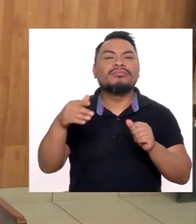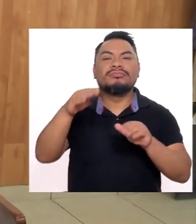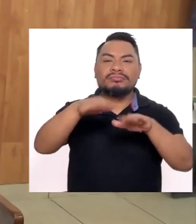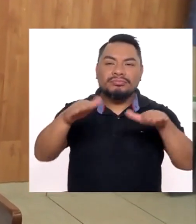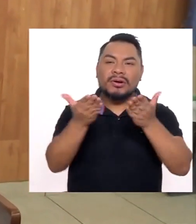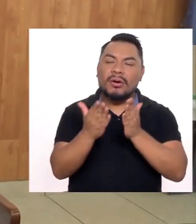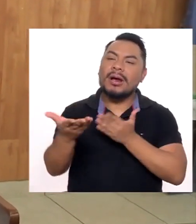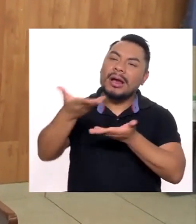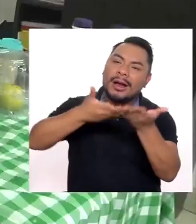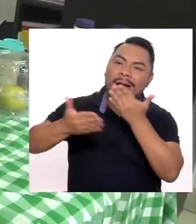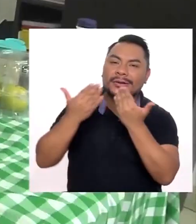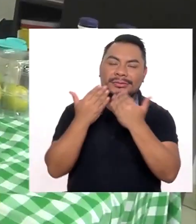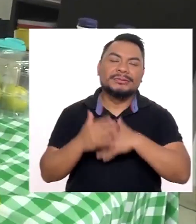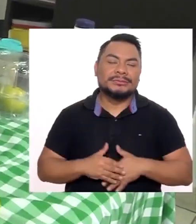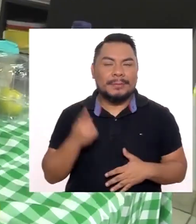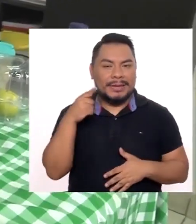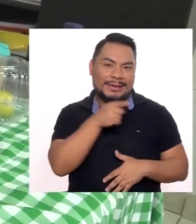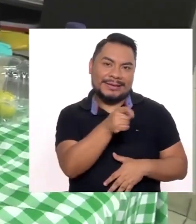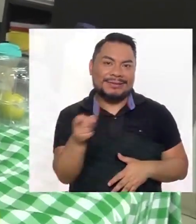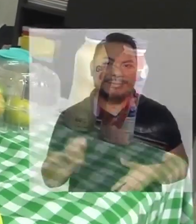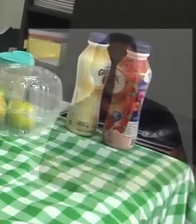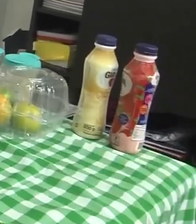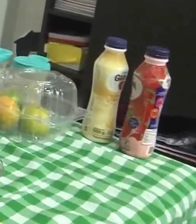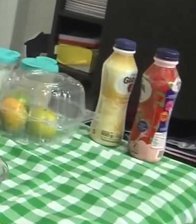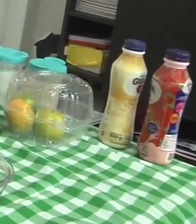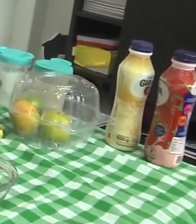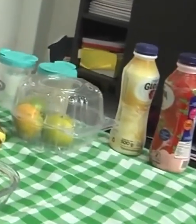interactuándolos para ellos